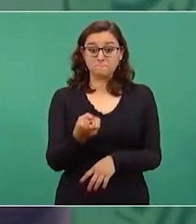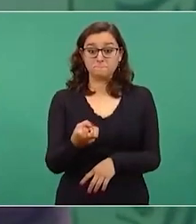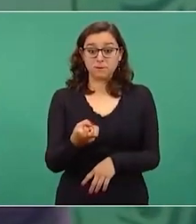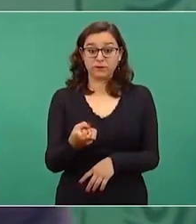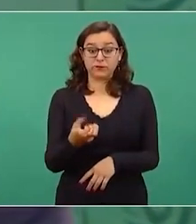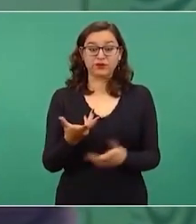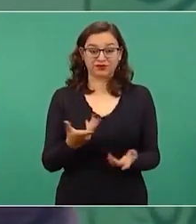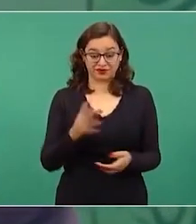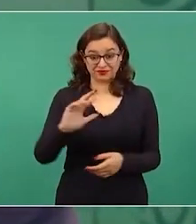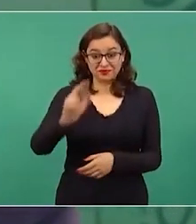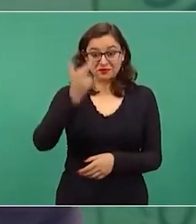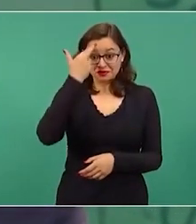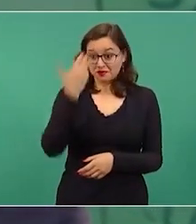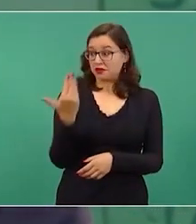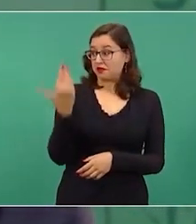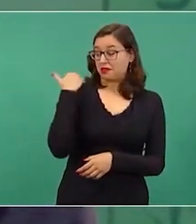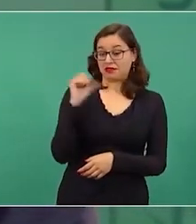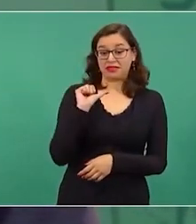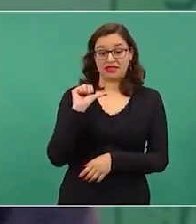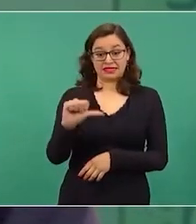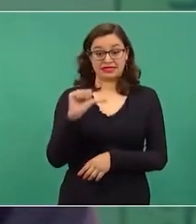16 de septiembre